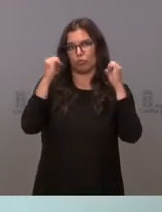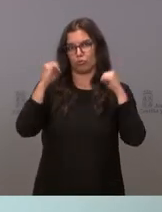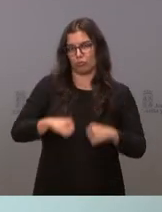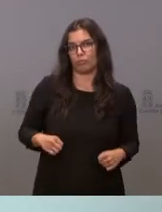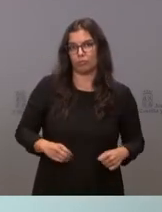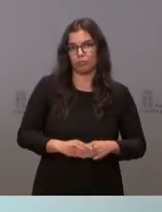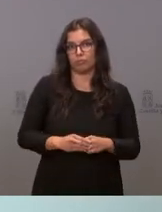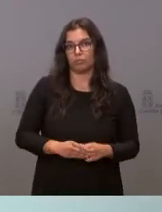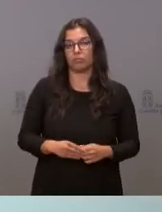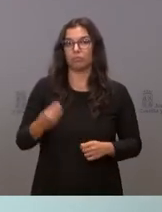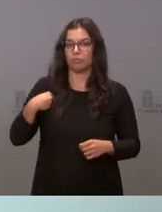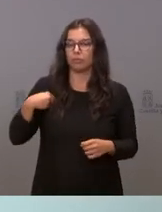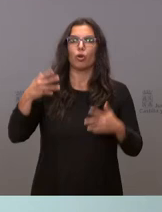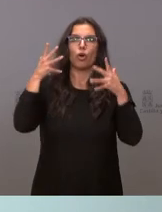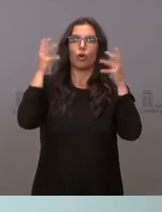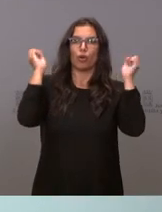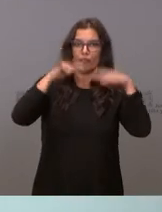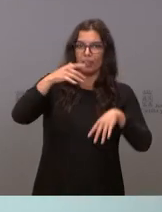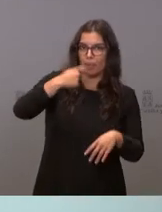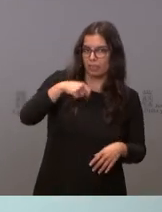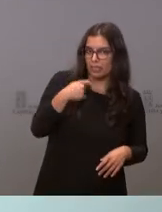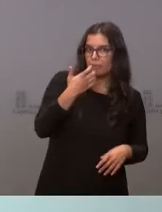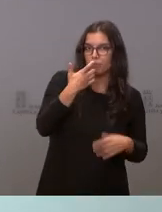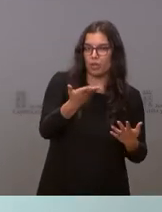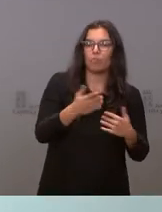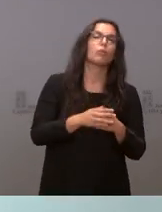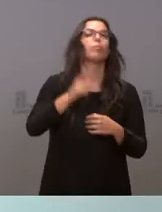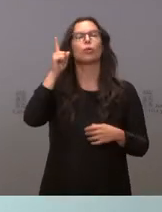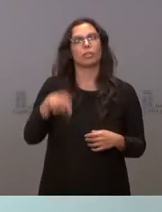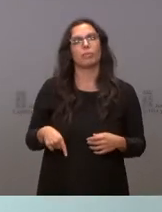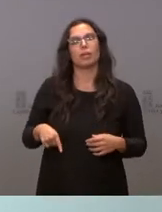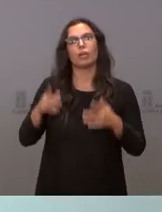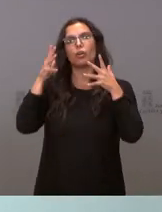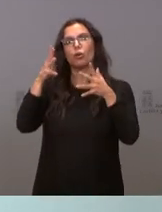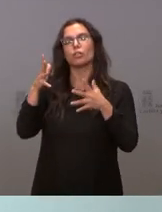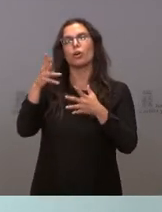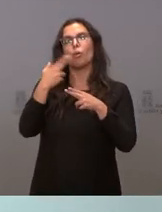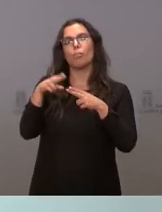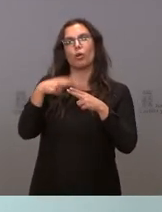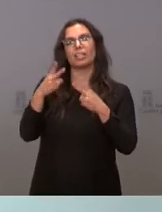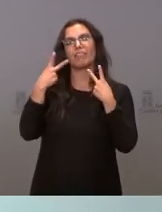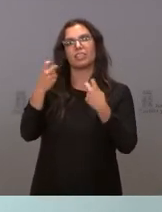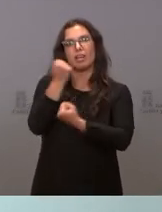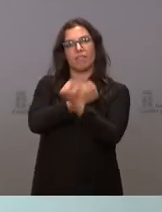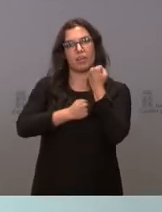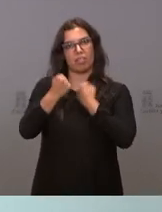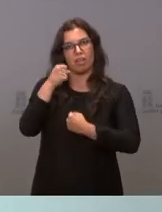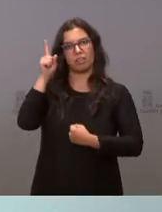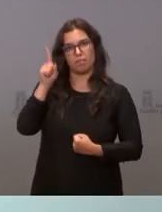órganos que tenemos la conferencia de presidentes pero desde luego el consejo de política fiscal y financiera